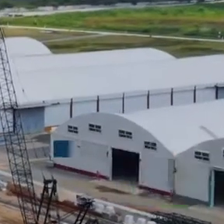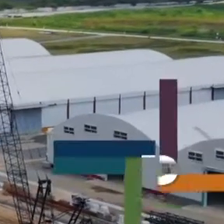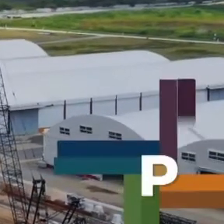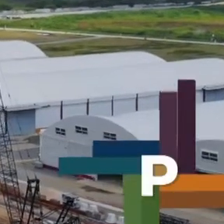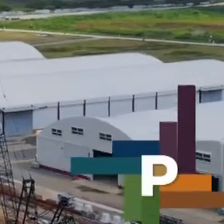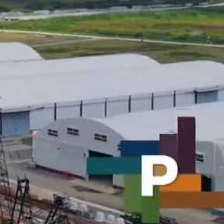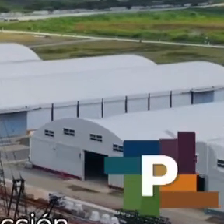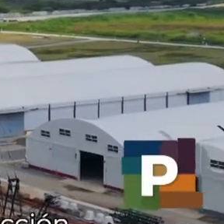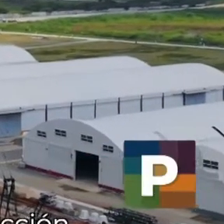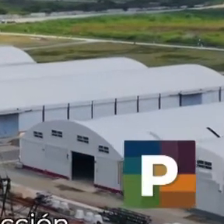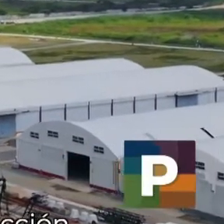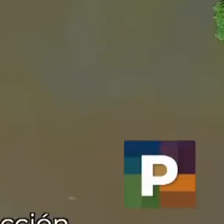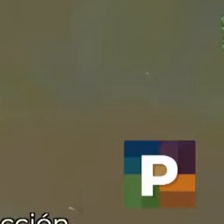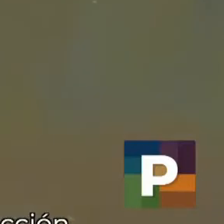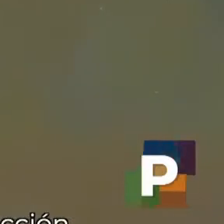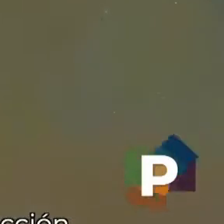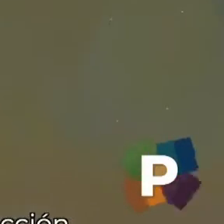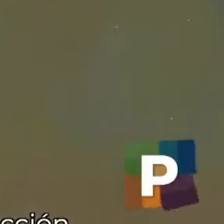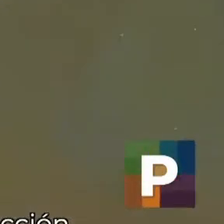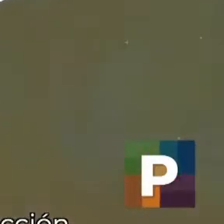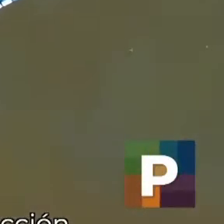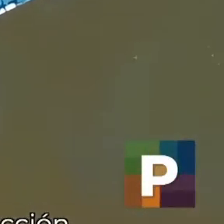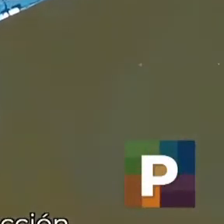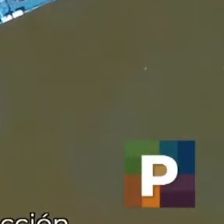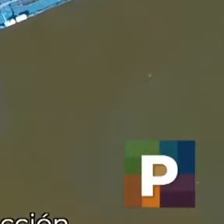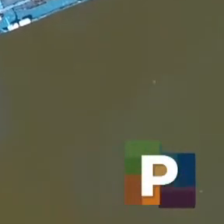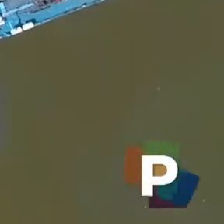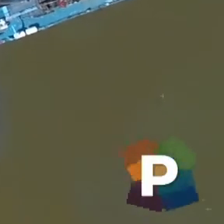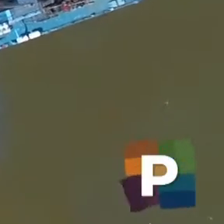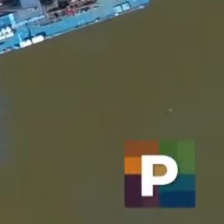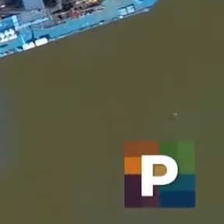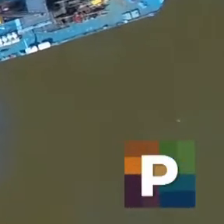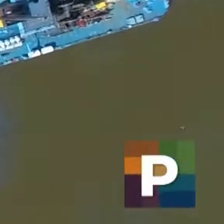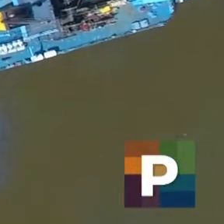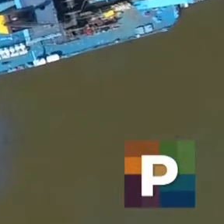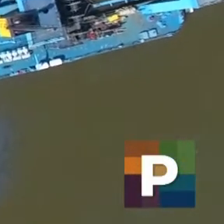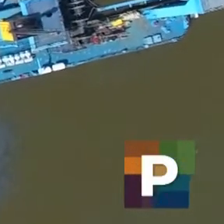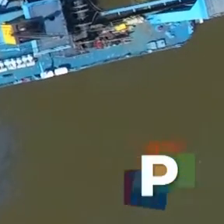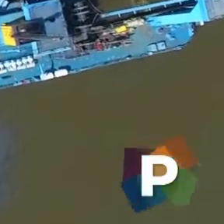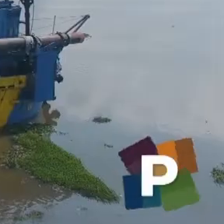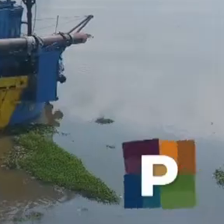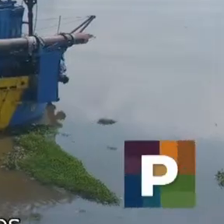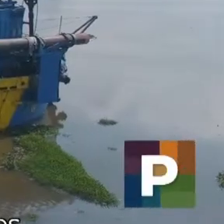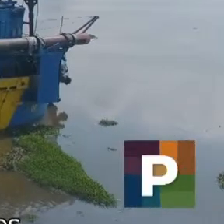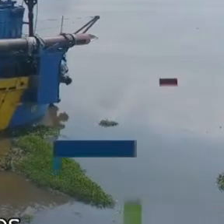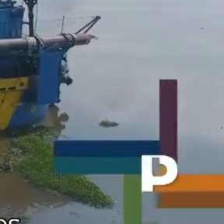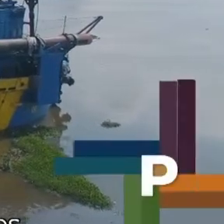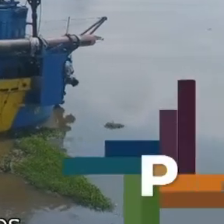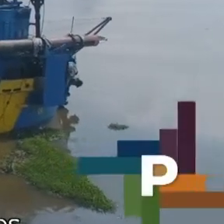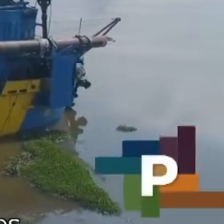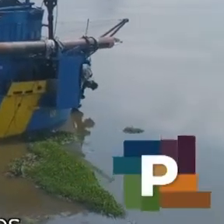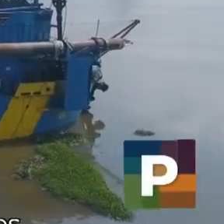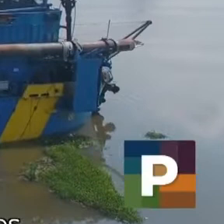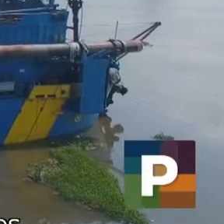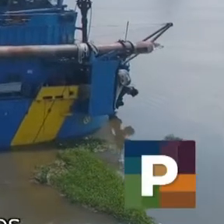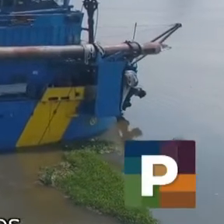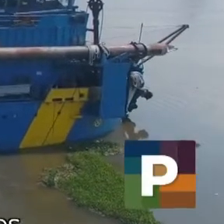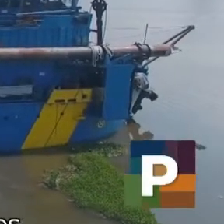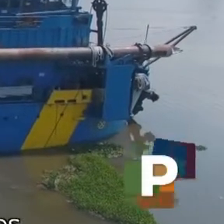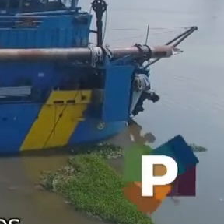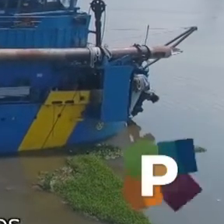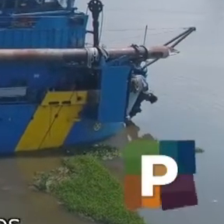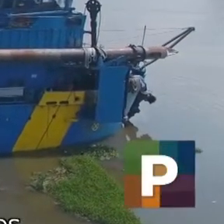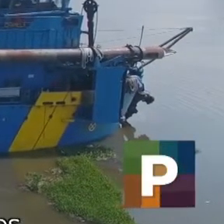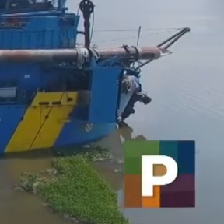Esta obra se complementa con el dragado de construcción en la zona del nuevo muelle, para alcanzar una profundidad de